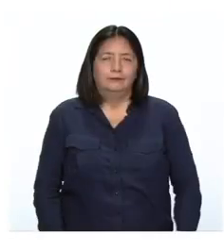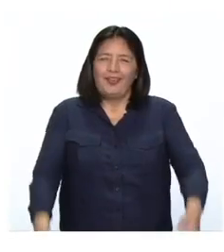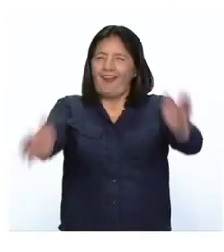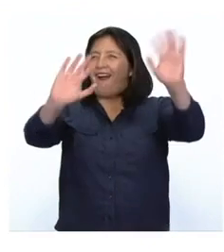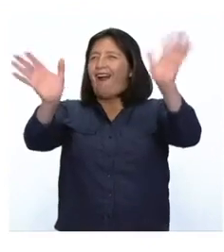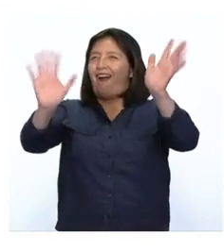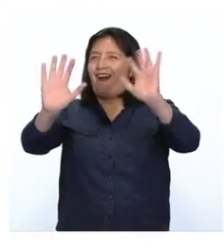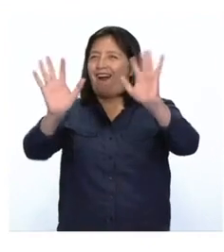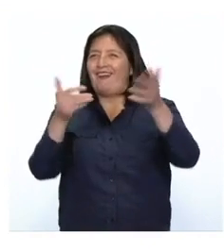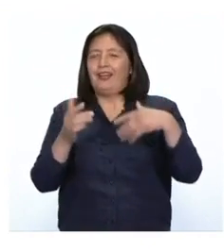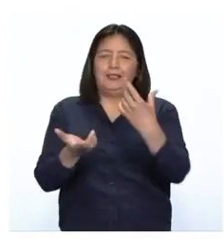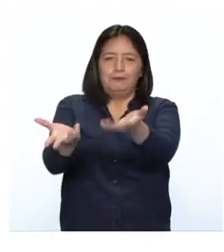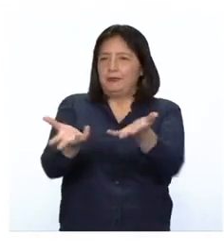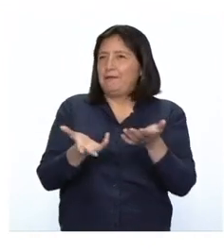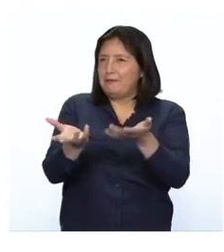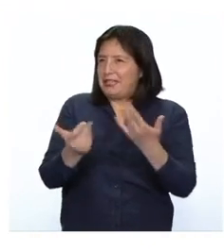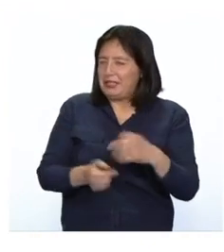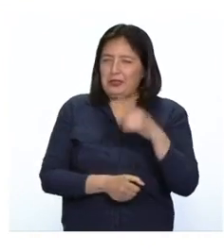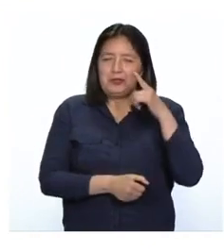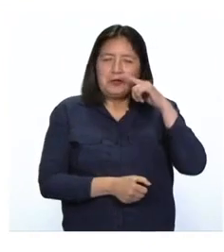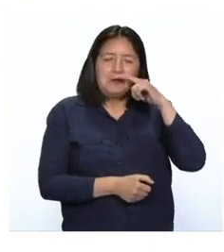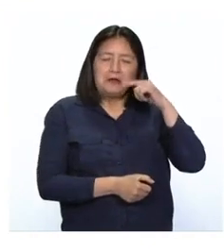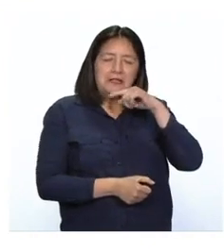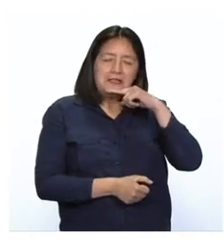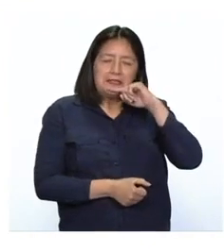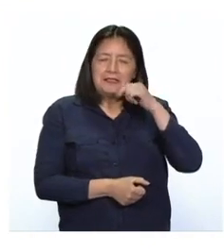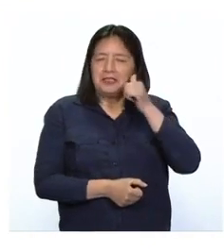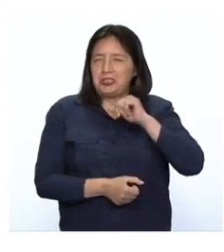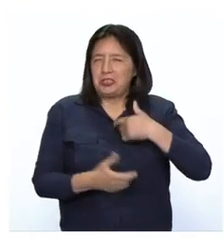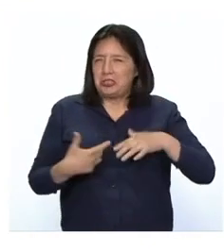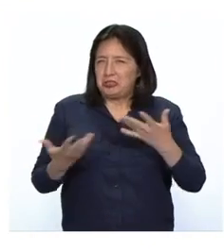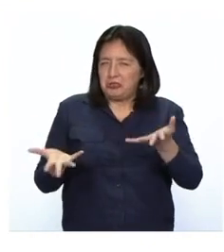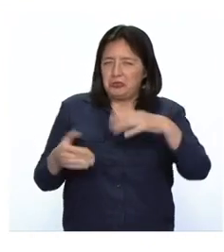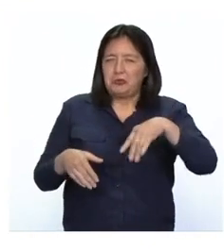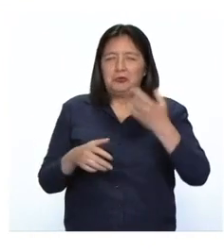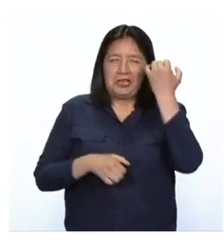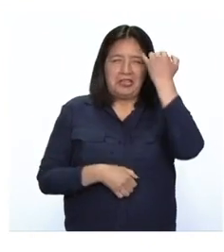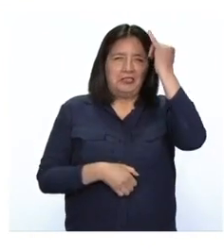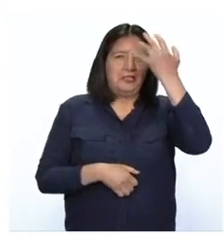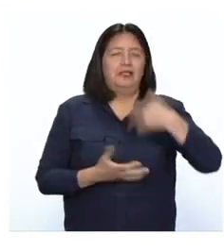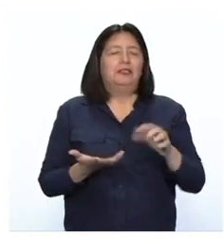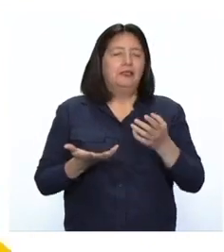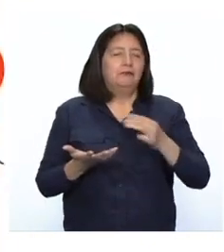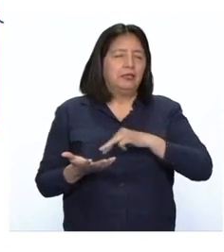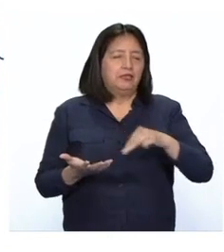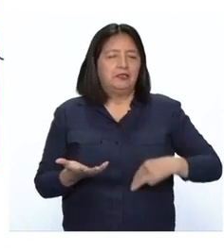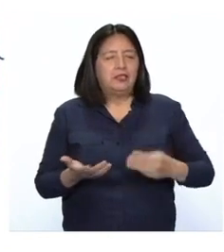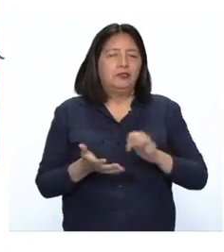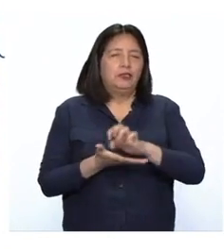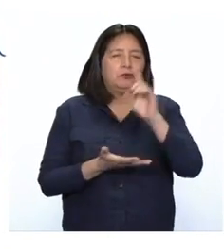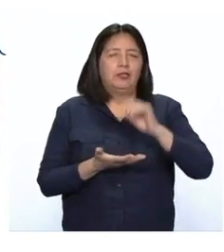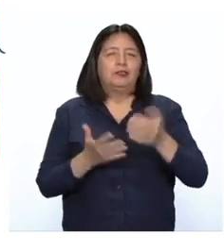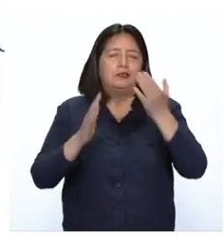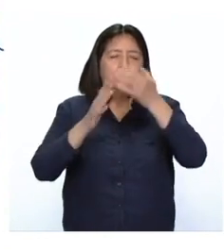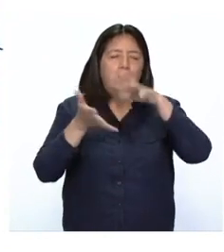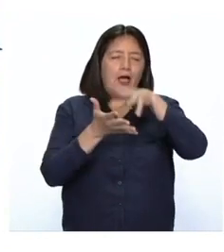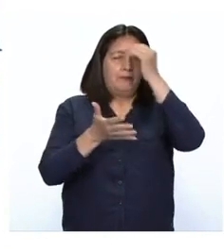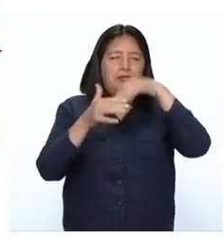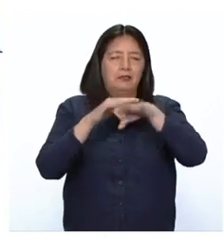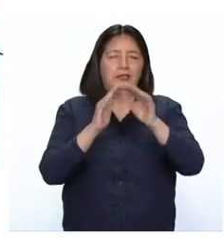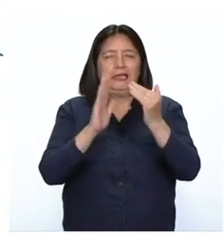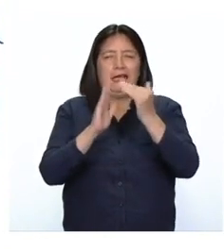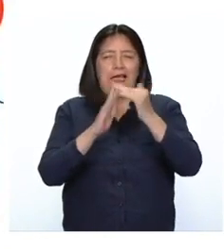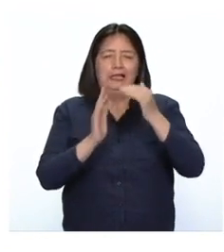Hola, ¿cómo están? Bienvenidas y bienvenidos a Aprendo en Casa, una iniciativa del Ministerio de Educación. Mi nombre es Paula Moreno y es una